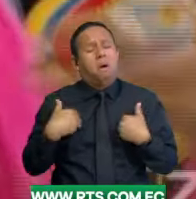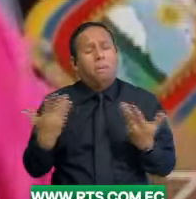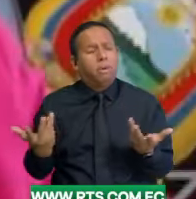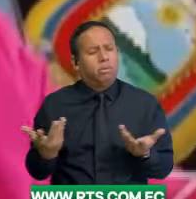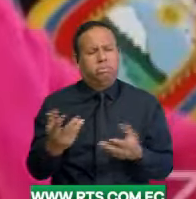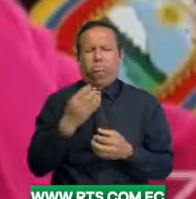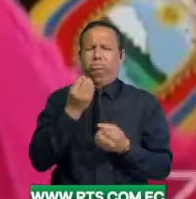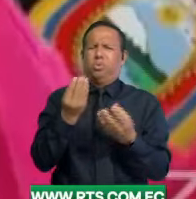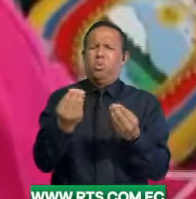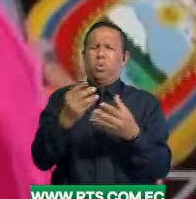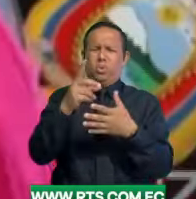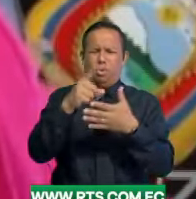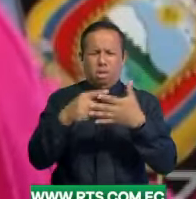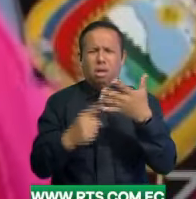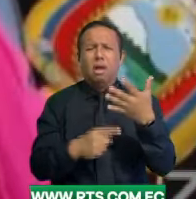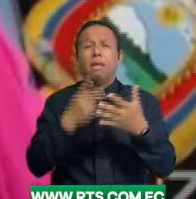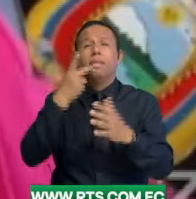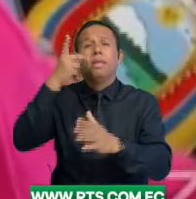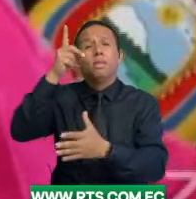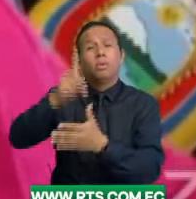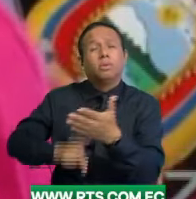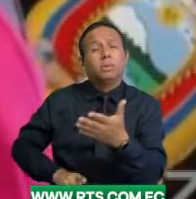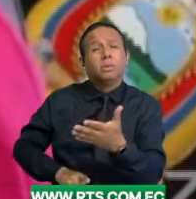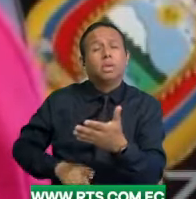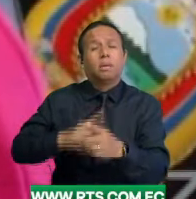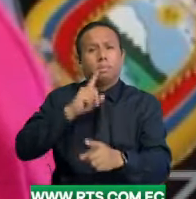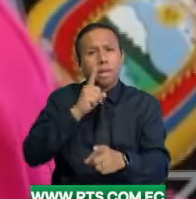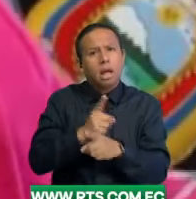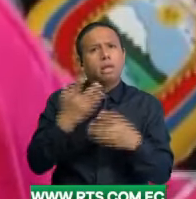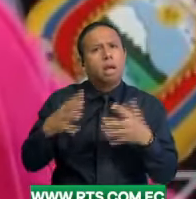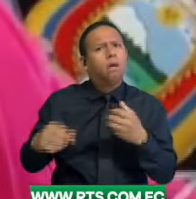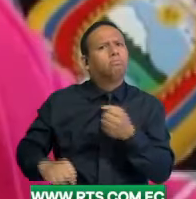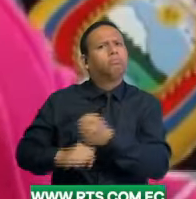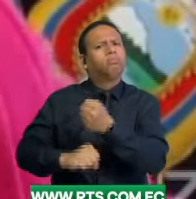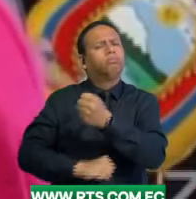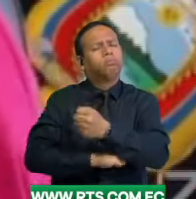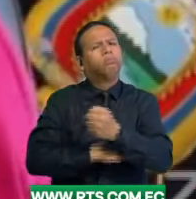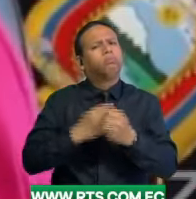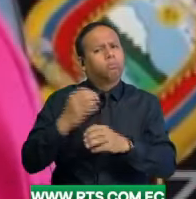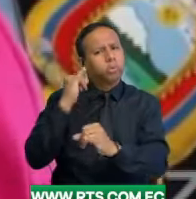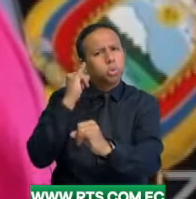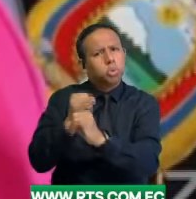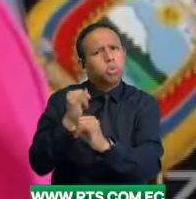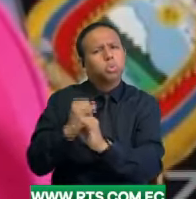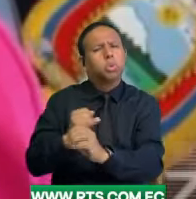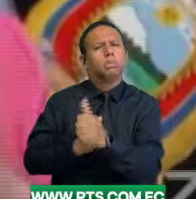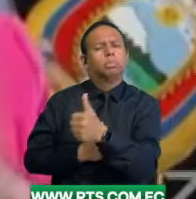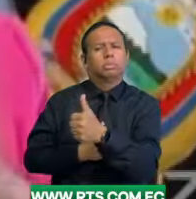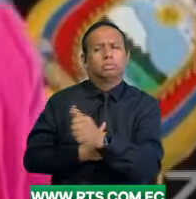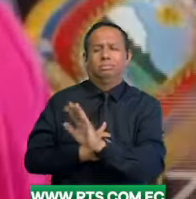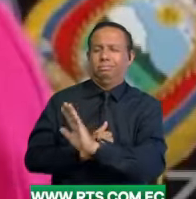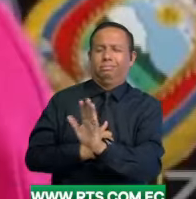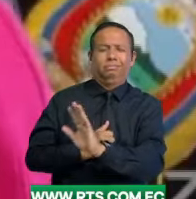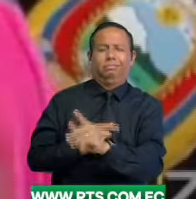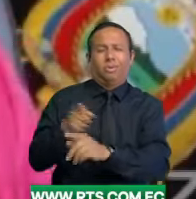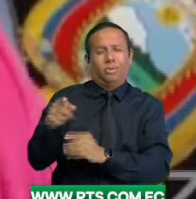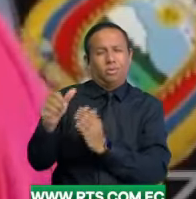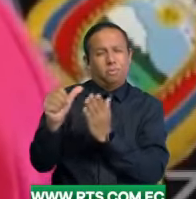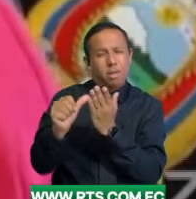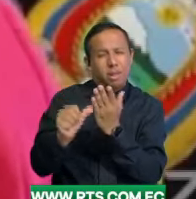hay muchas más denuncias porque se ha fortalecido la institucionalidad y la gente confía en la institucionalidad. No, ministra, esas no son